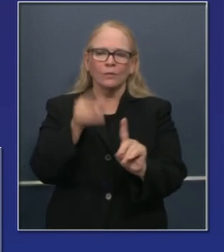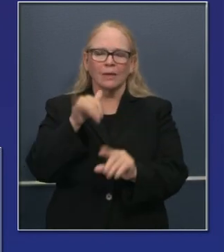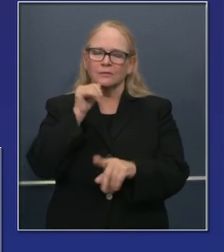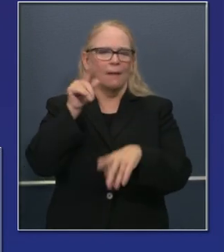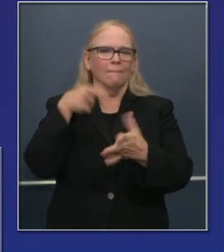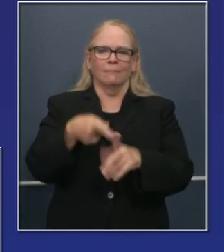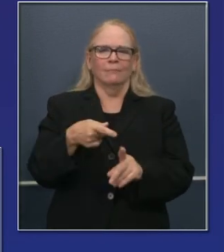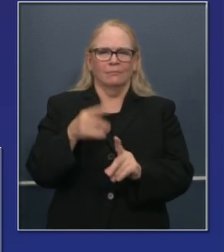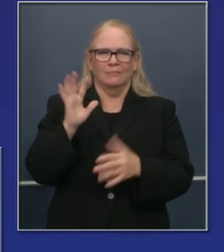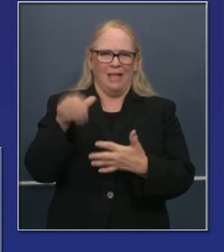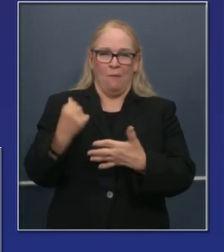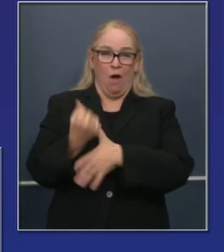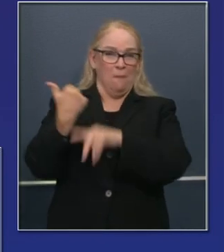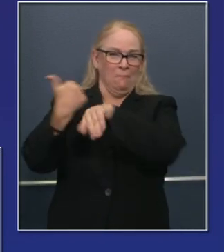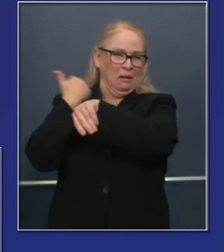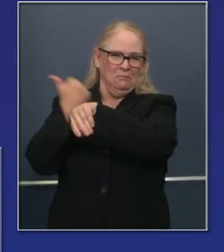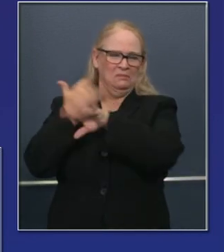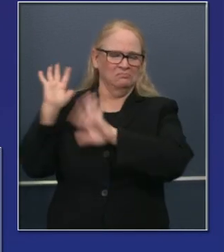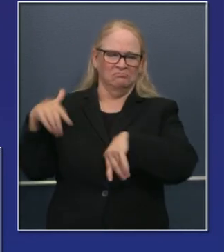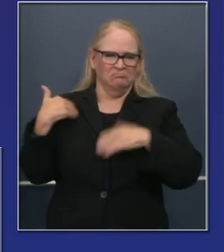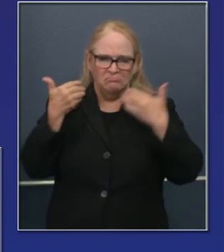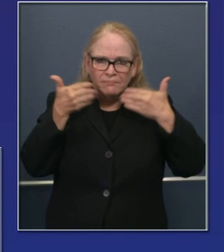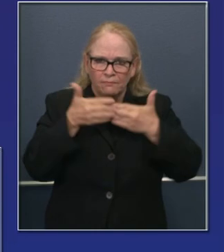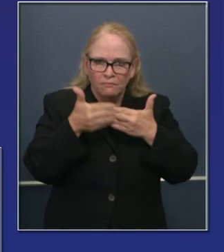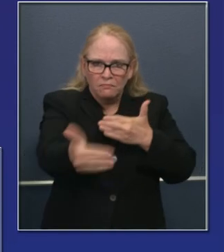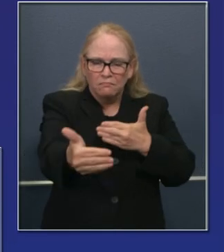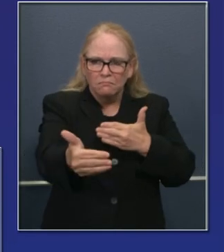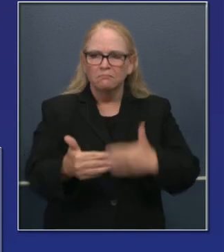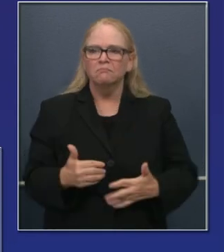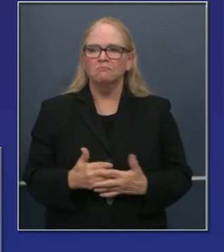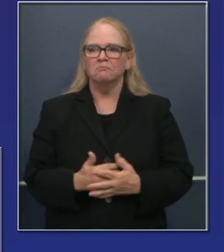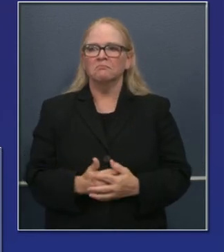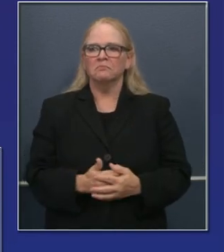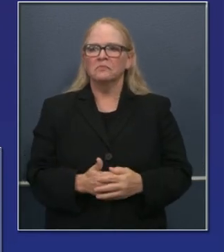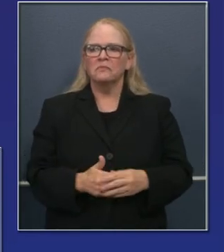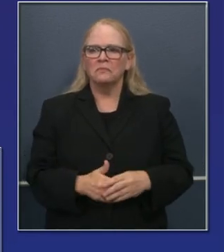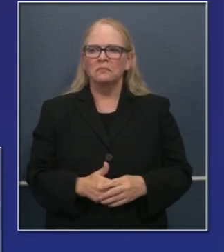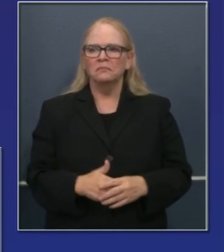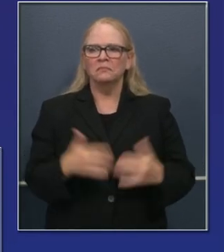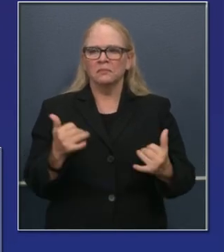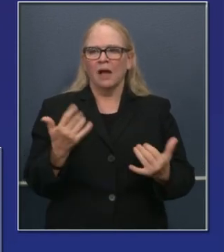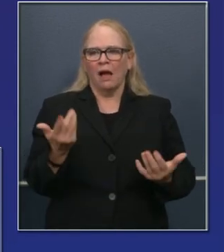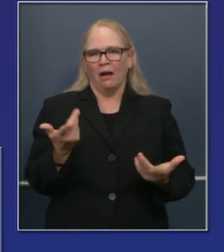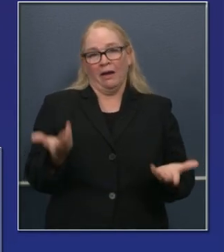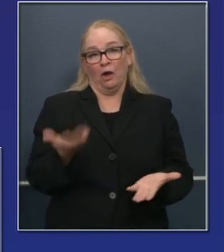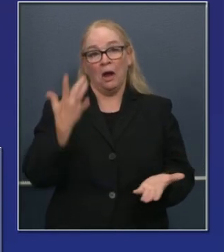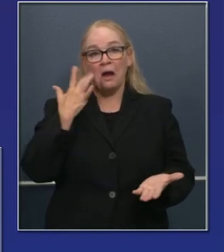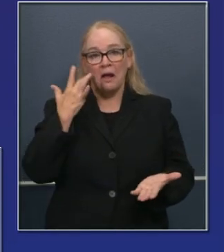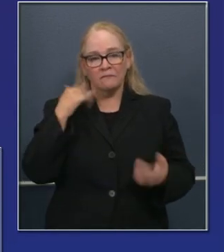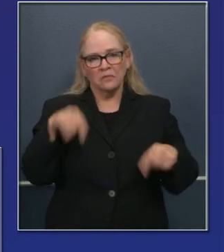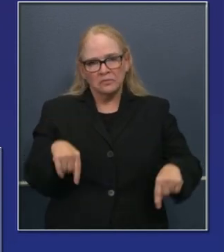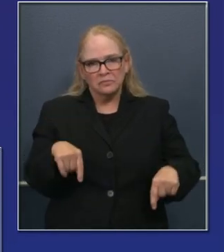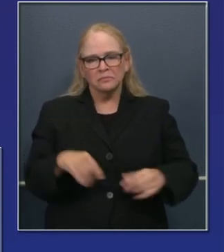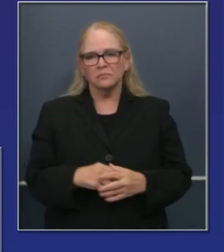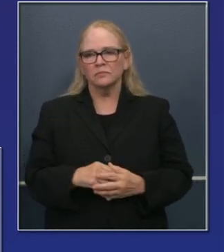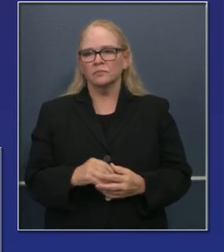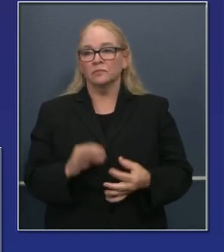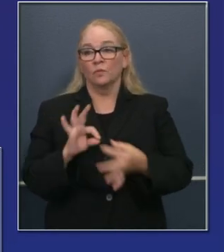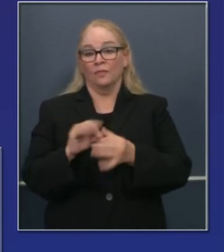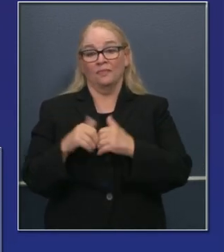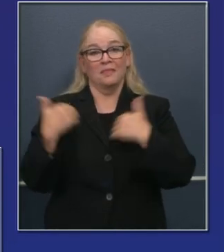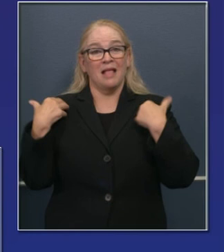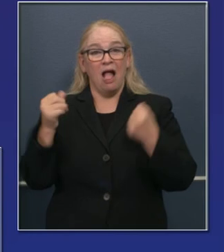el obtener tecnología de computadoras en el estado. Hace algunos años, en cuanto a escala